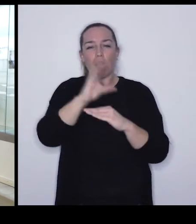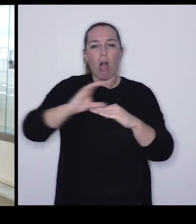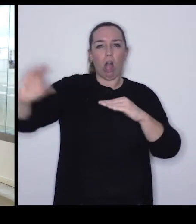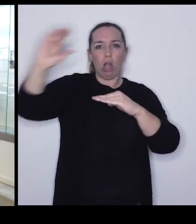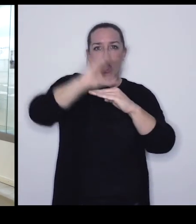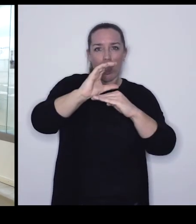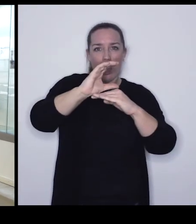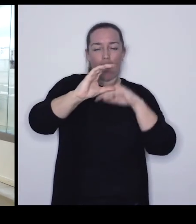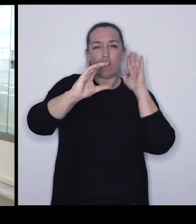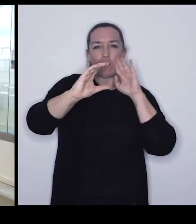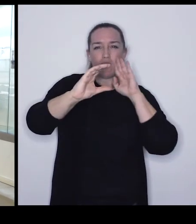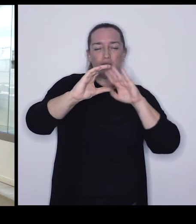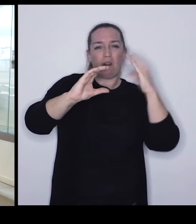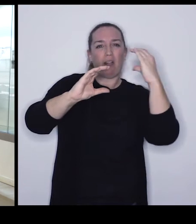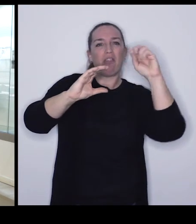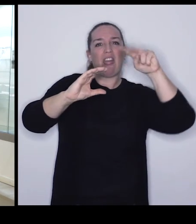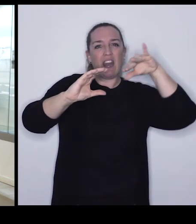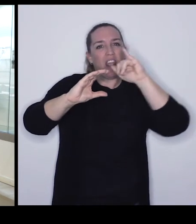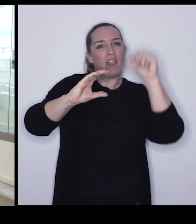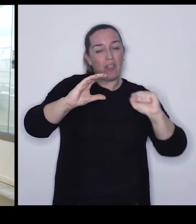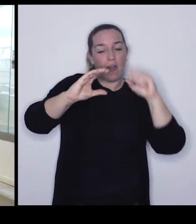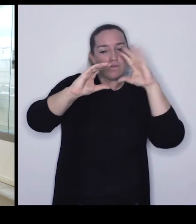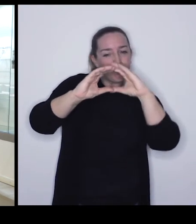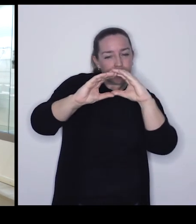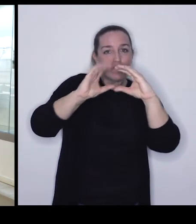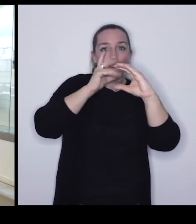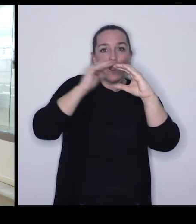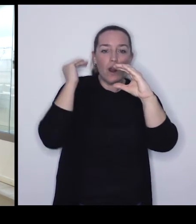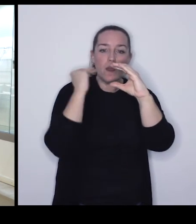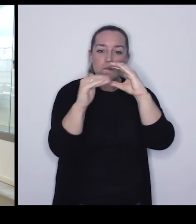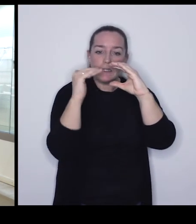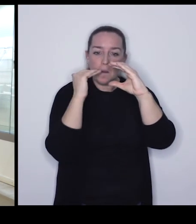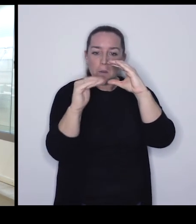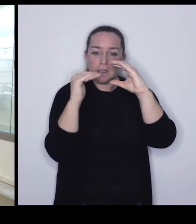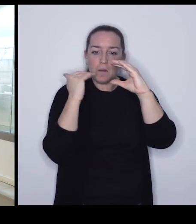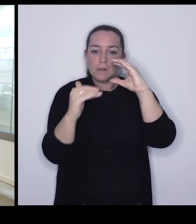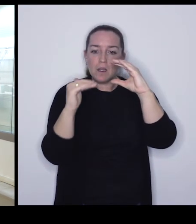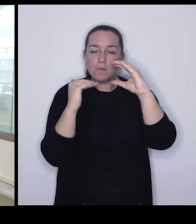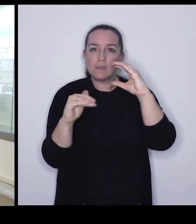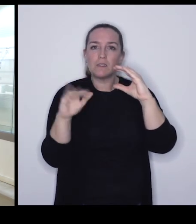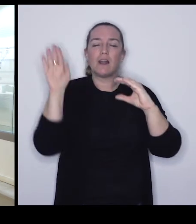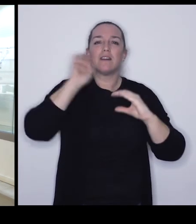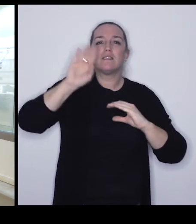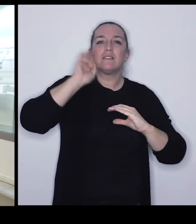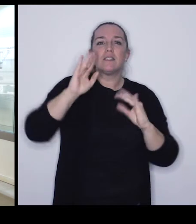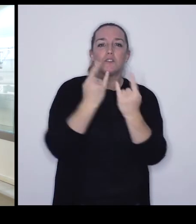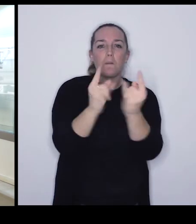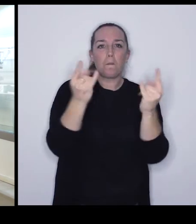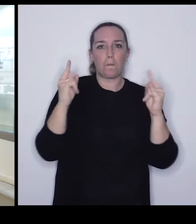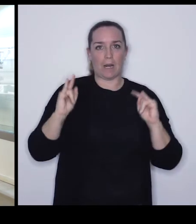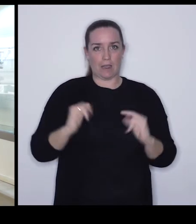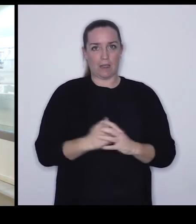ceniza... ...en las que se había preservado perfectamente restos fósiles